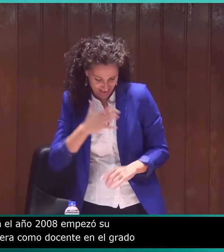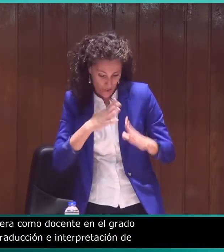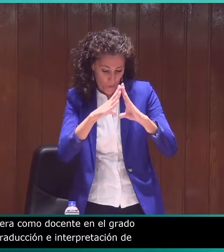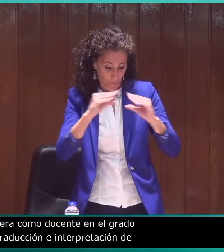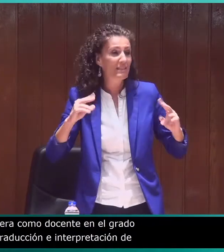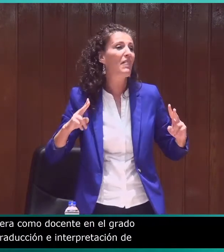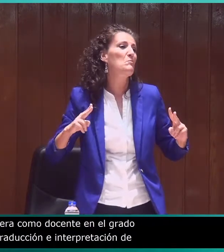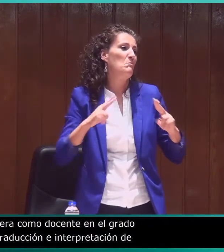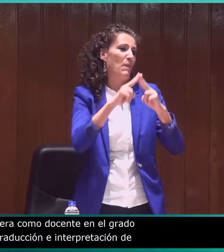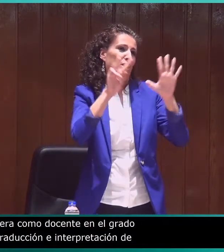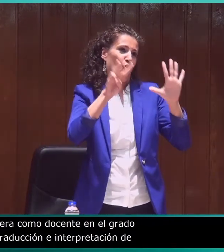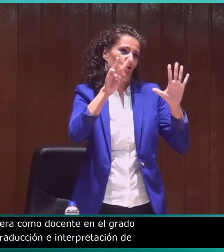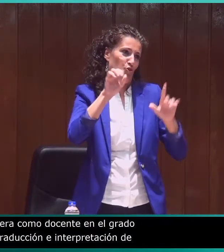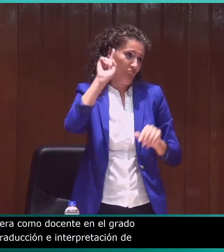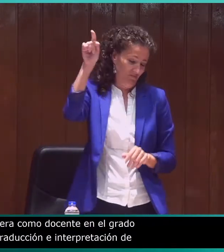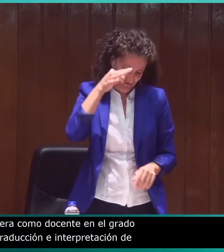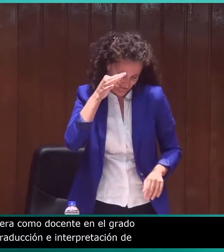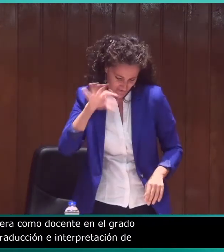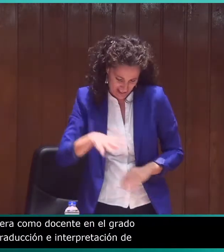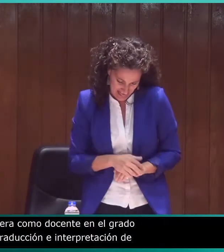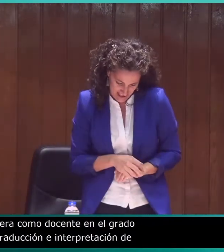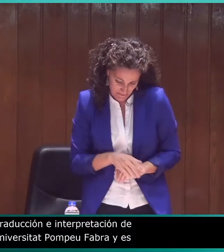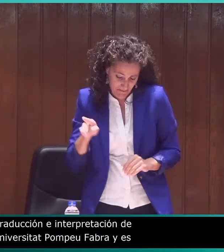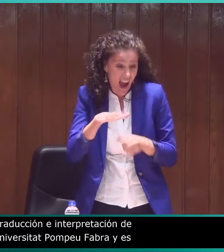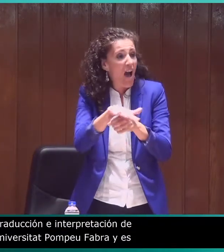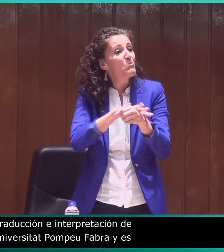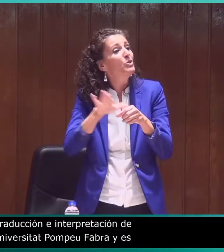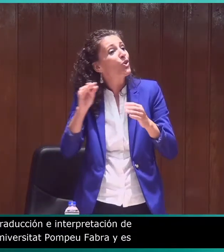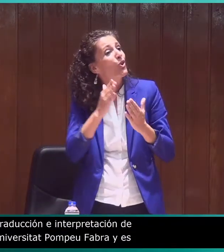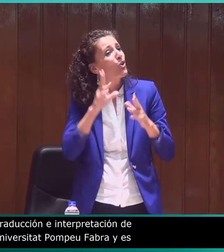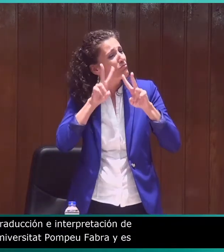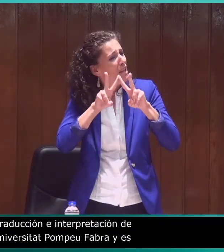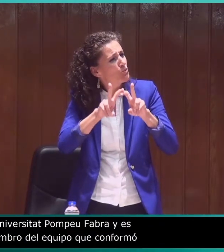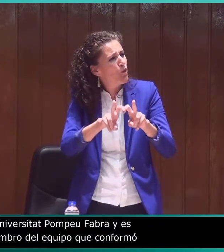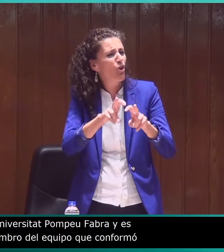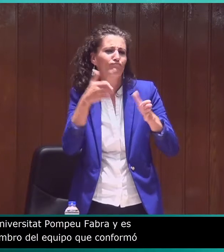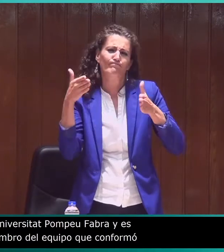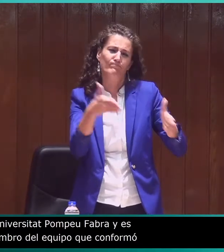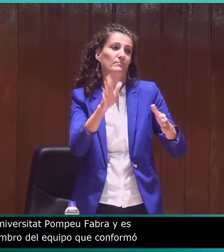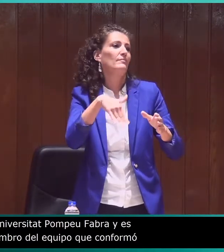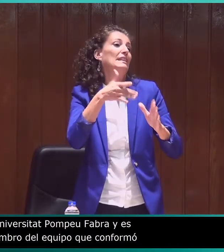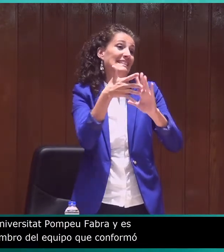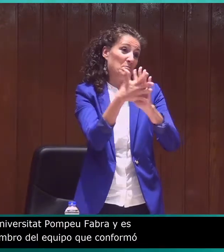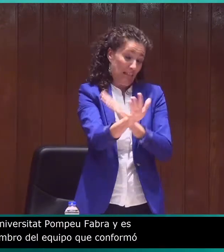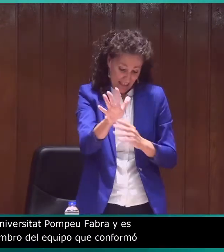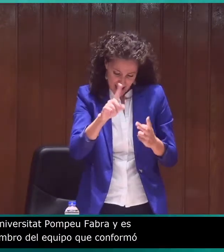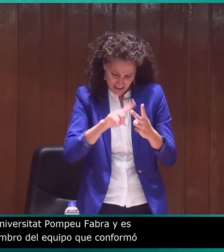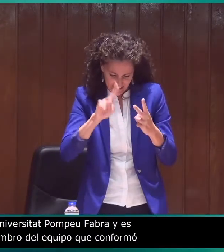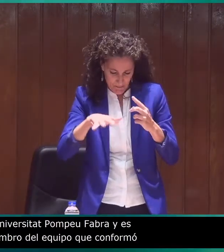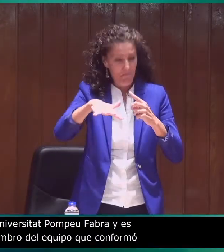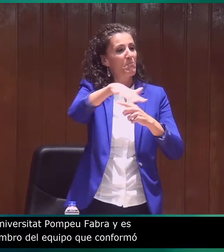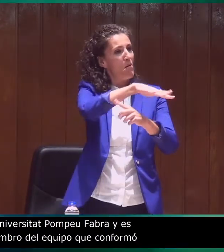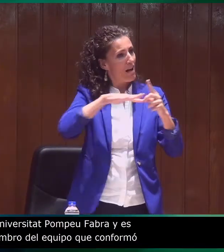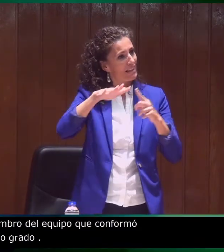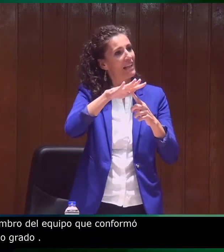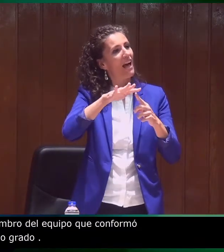Está realizando una investigación postdoctoral en París 8. Y su ámbito de estudio se centra más